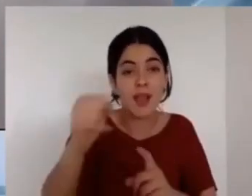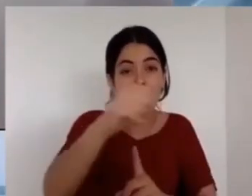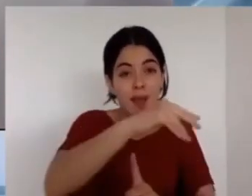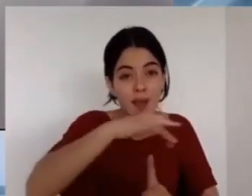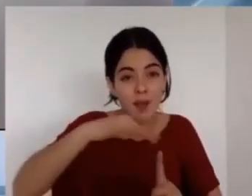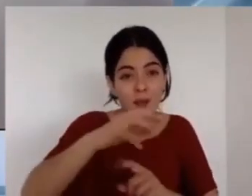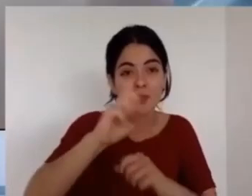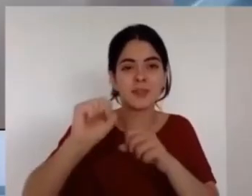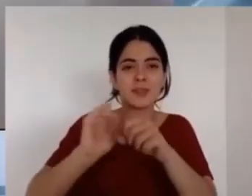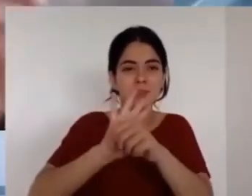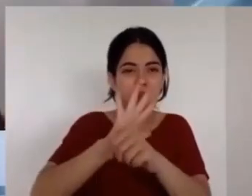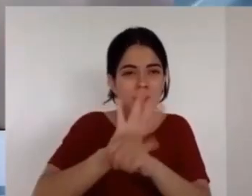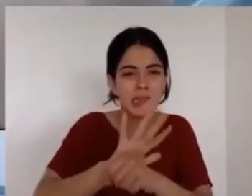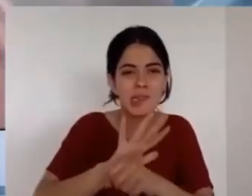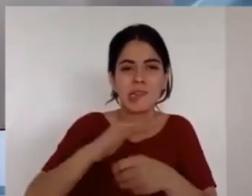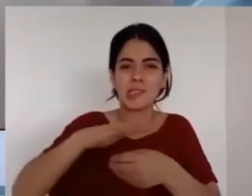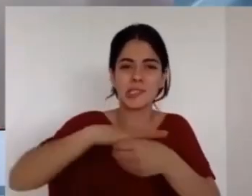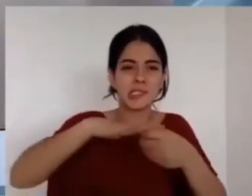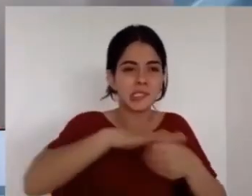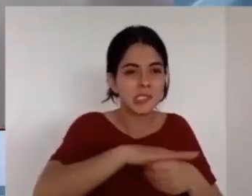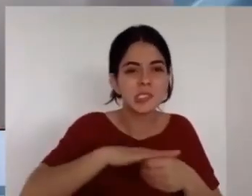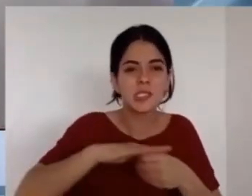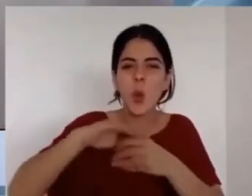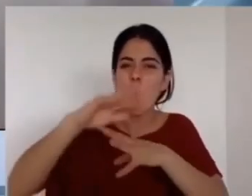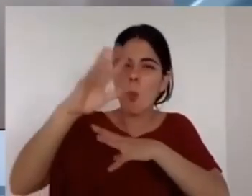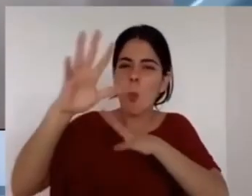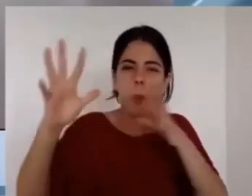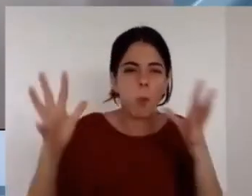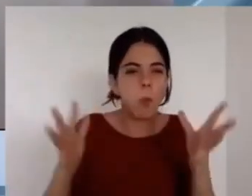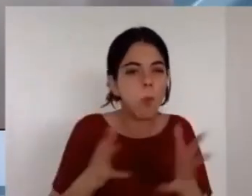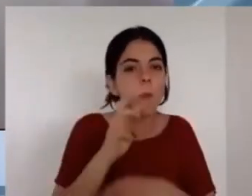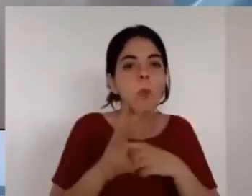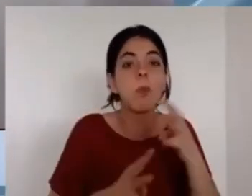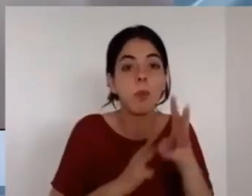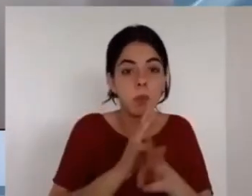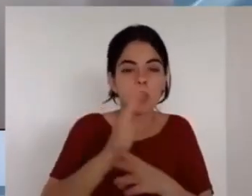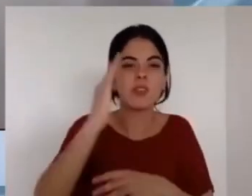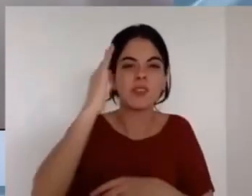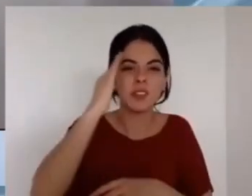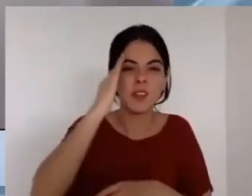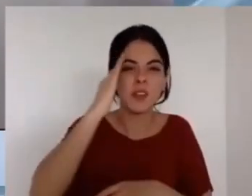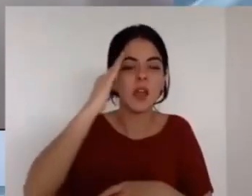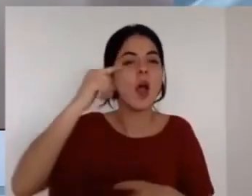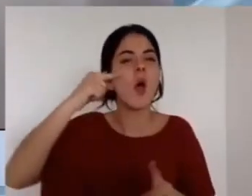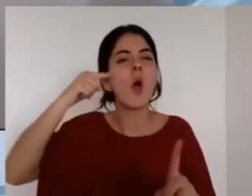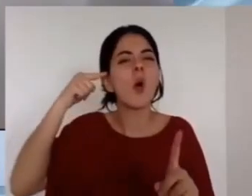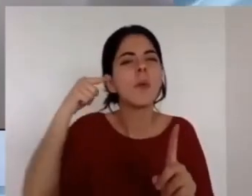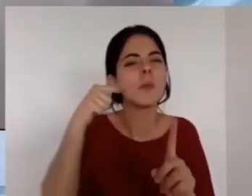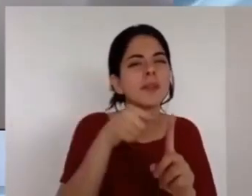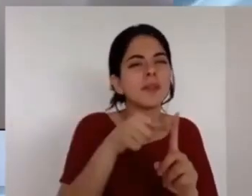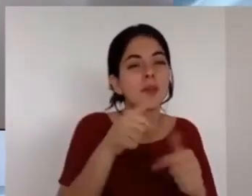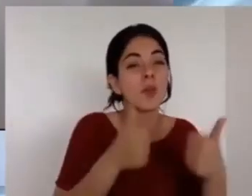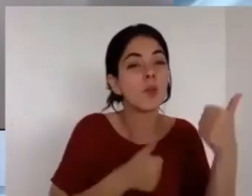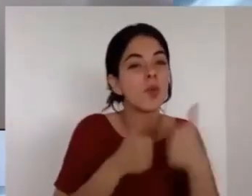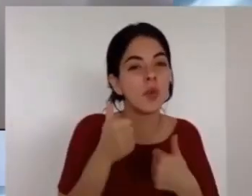fortalecidos, perfeccionados y así ser mejores cada día.